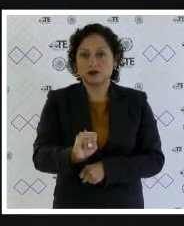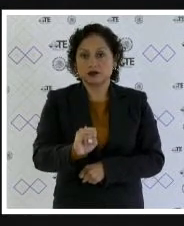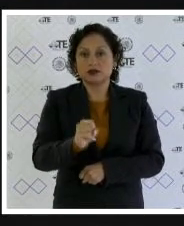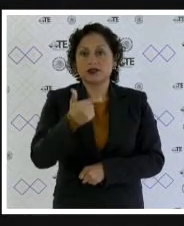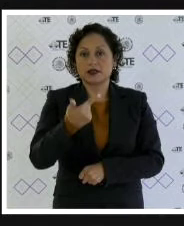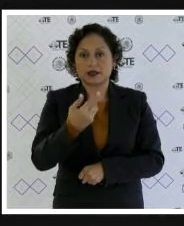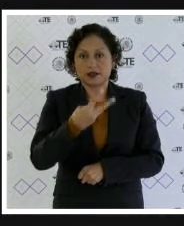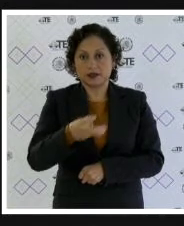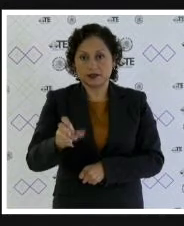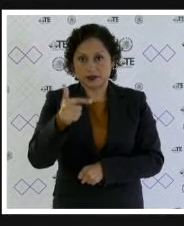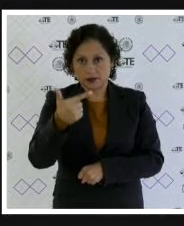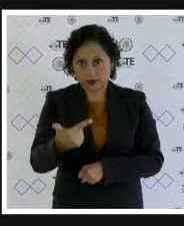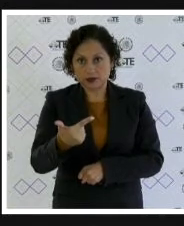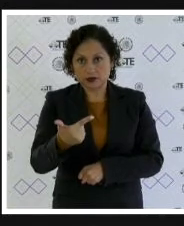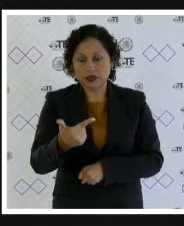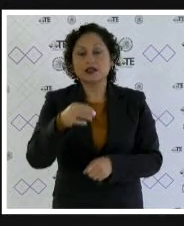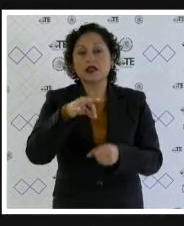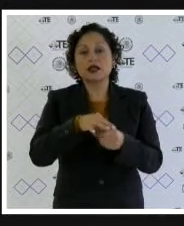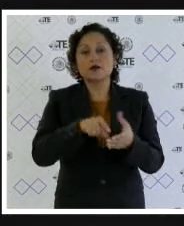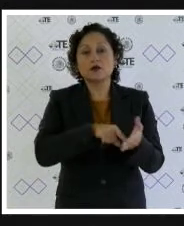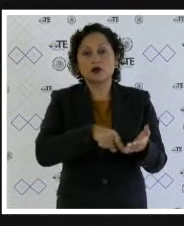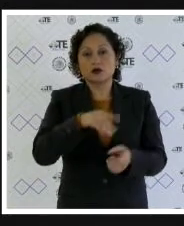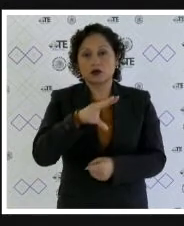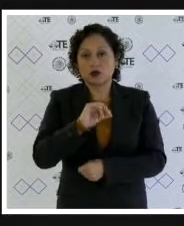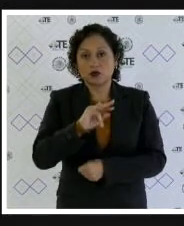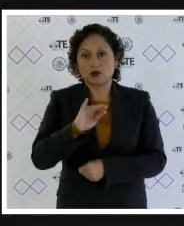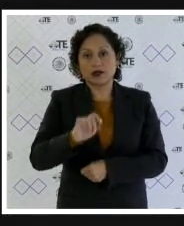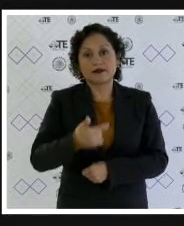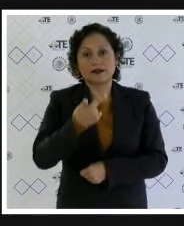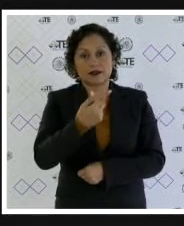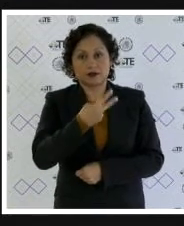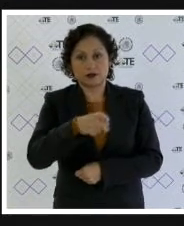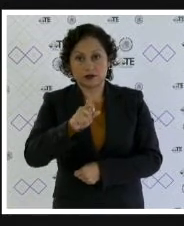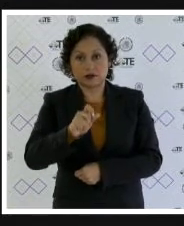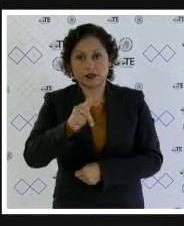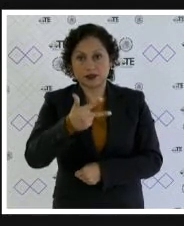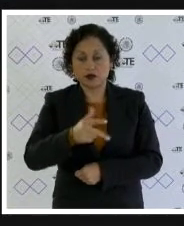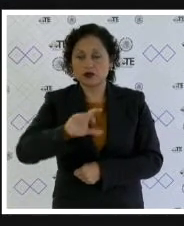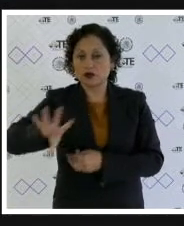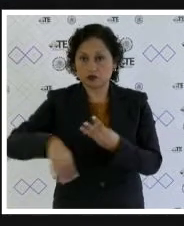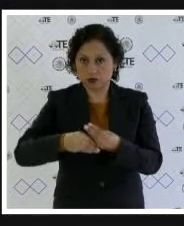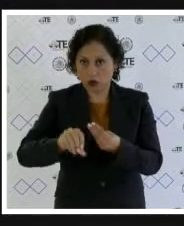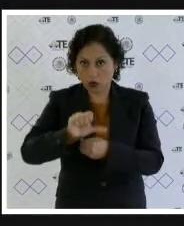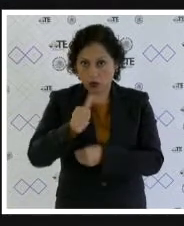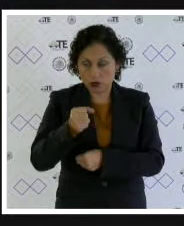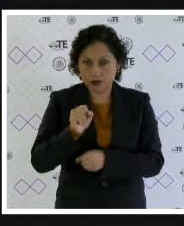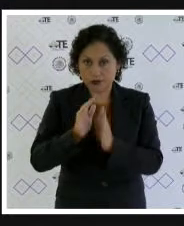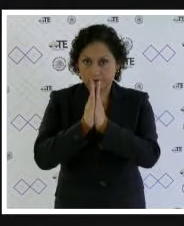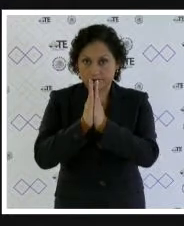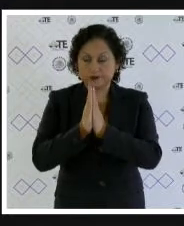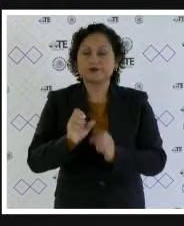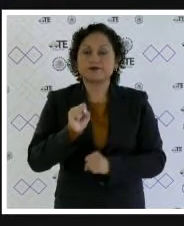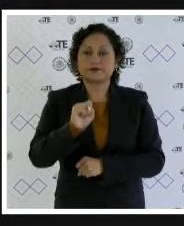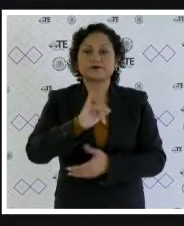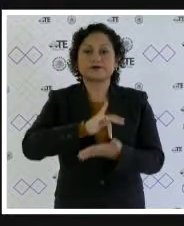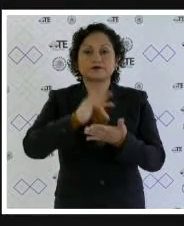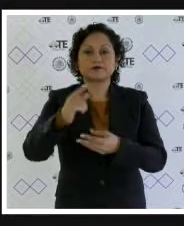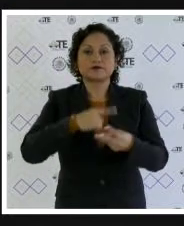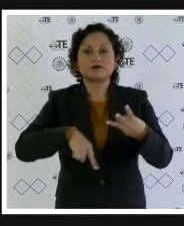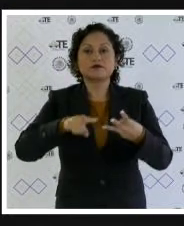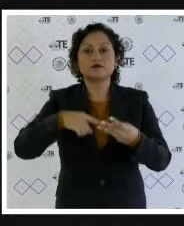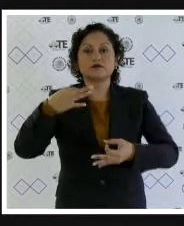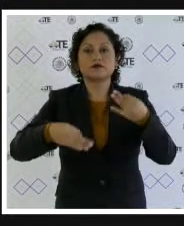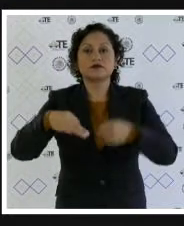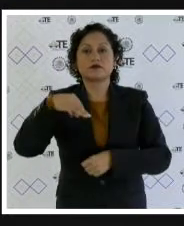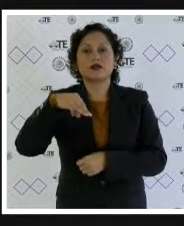trescientos siete y un voto recurrente en el gel ciento veintiocho y acumulados y está anual sí muchas gracias magistrado Armando